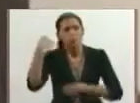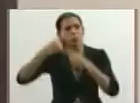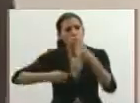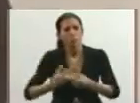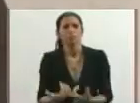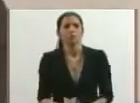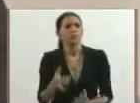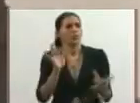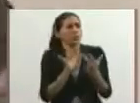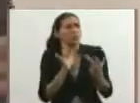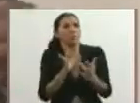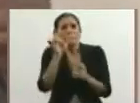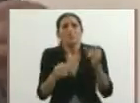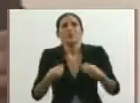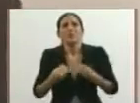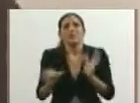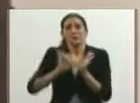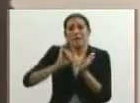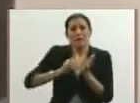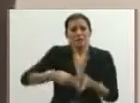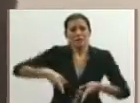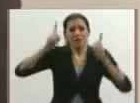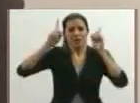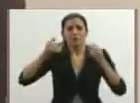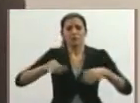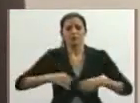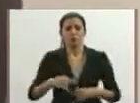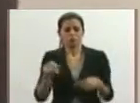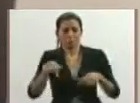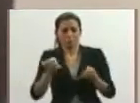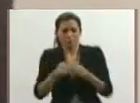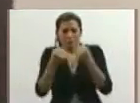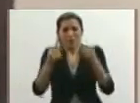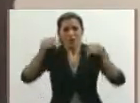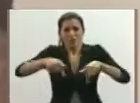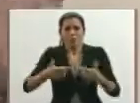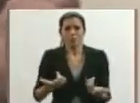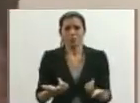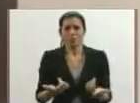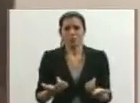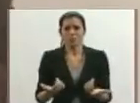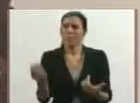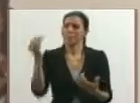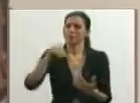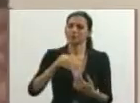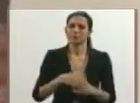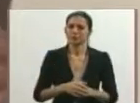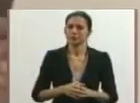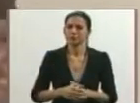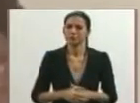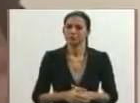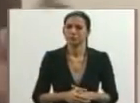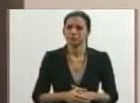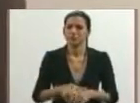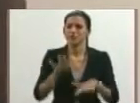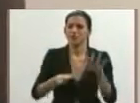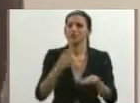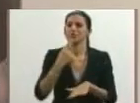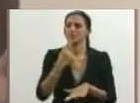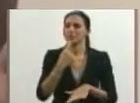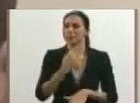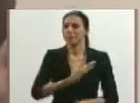con ellos, son tus consumidores. Tú sobrevives de eso. Y para agregar, aquí hay una cuestión que a veces la dicen los